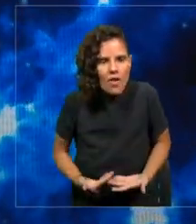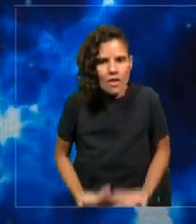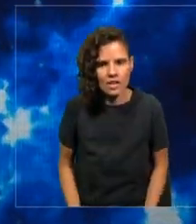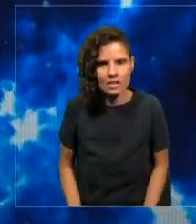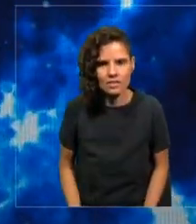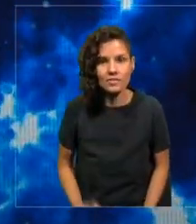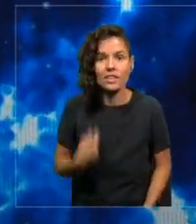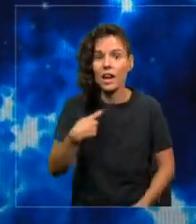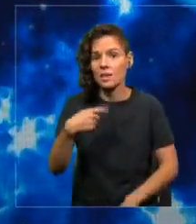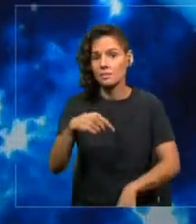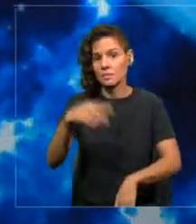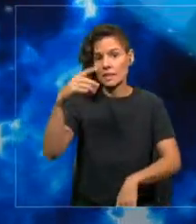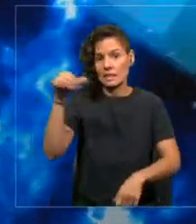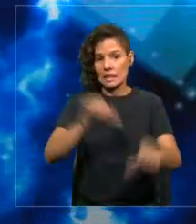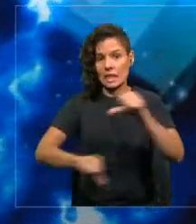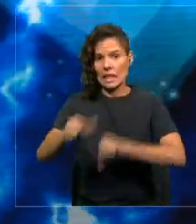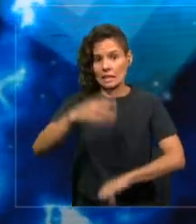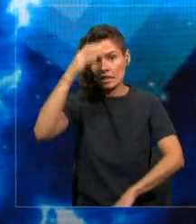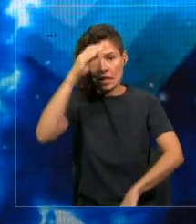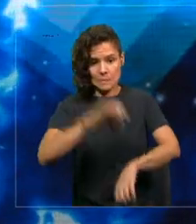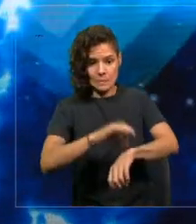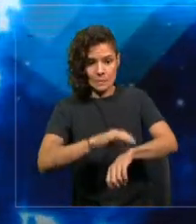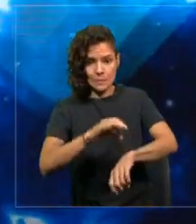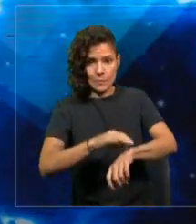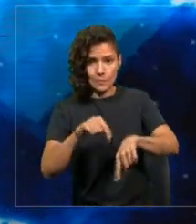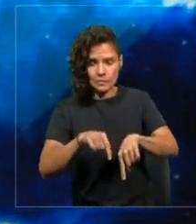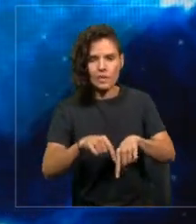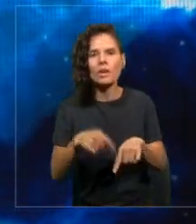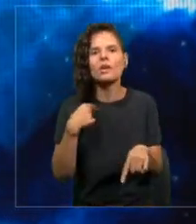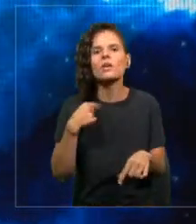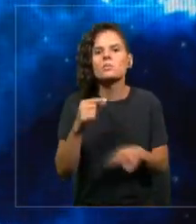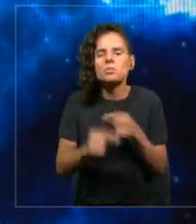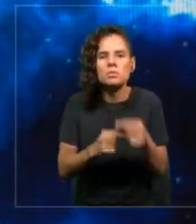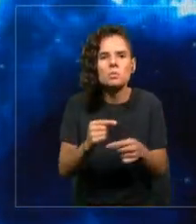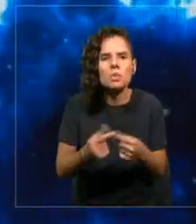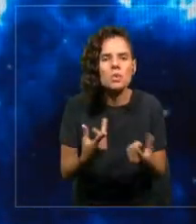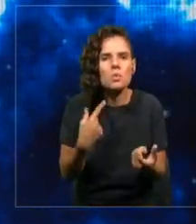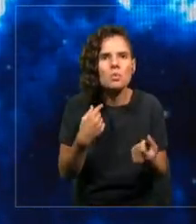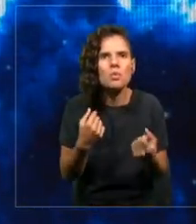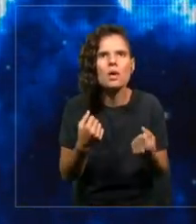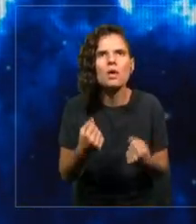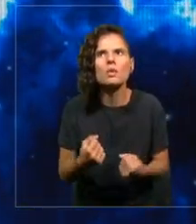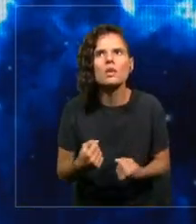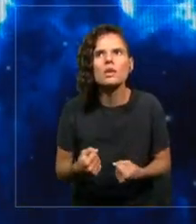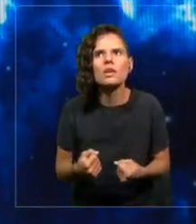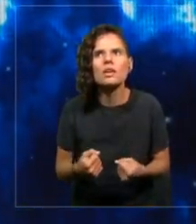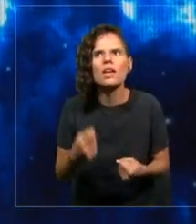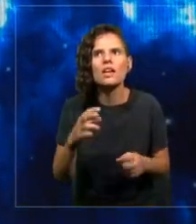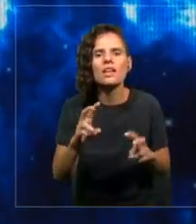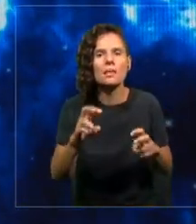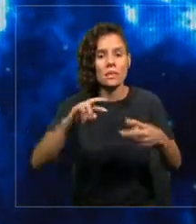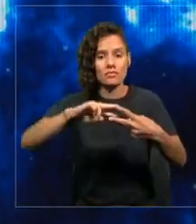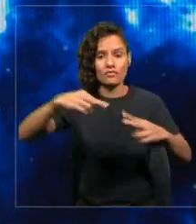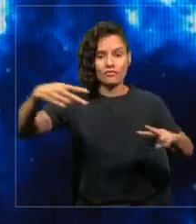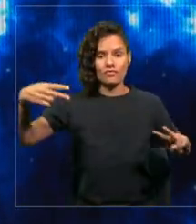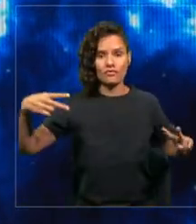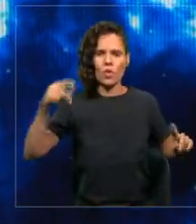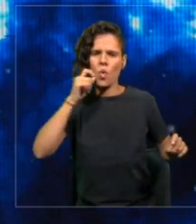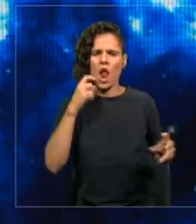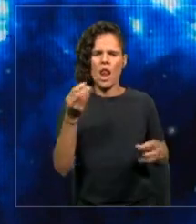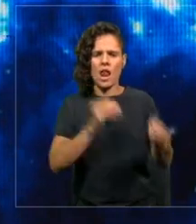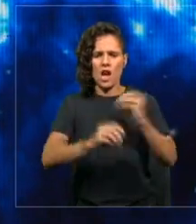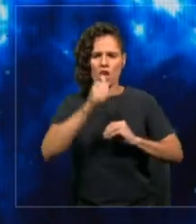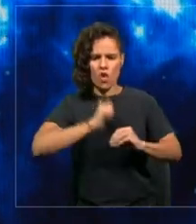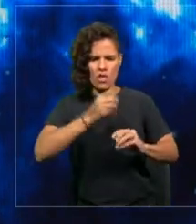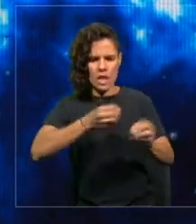medicina. La ciencia nos ha permitido bajar el costo de la codificación genética. Para saber el